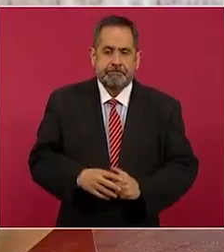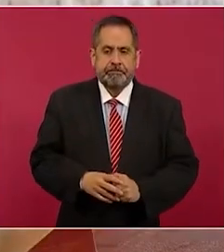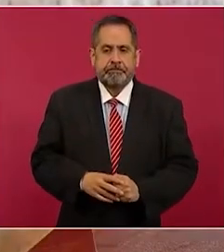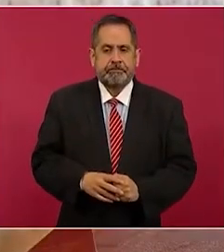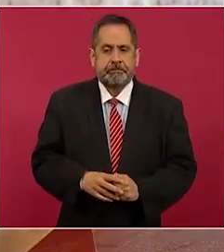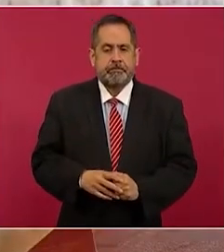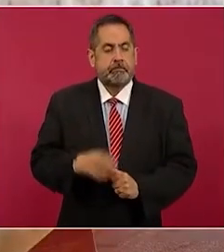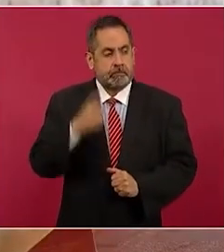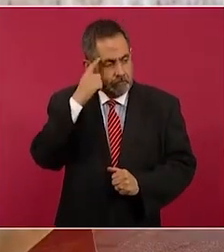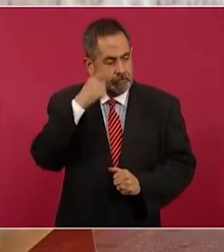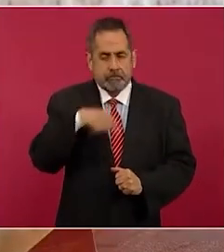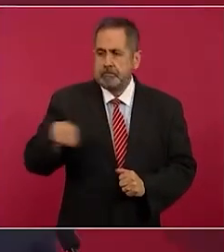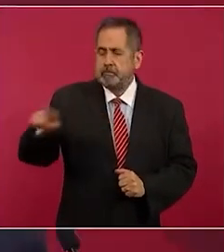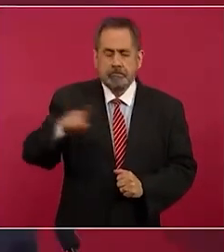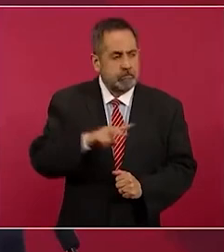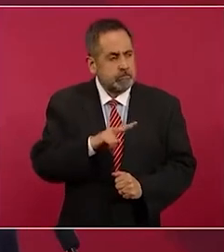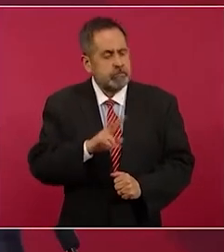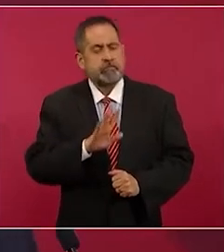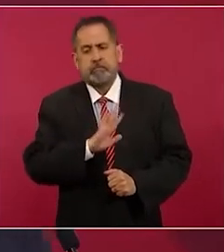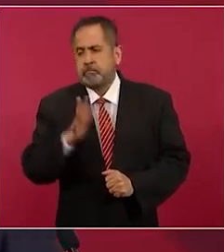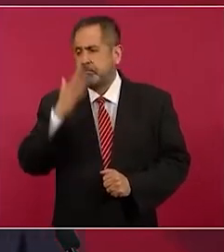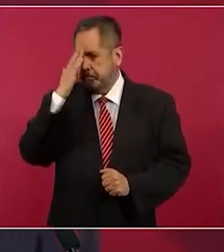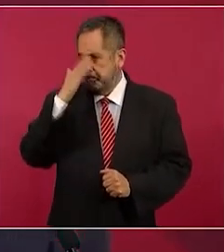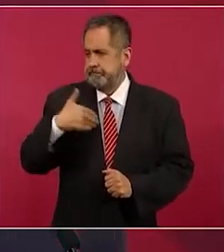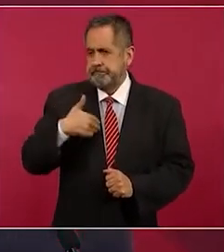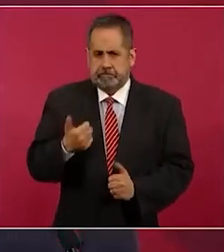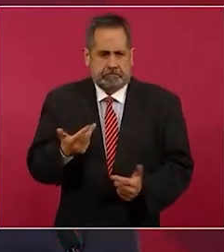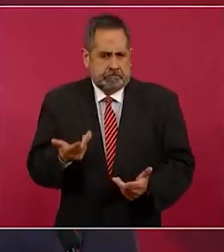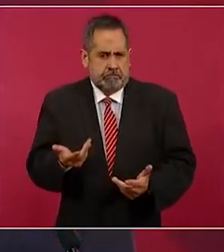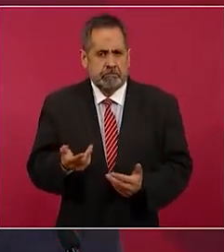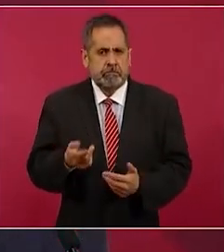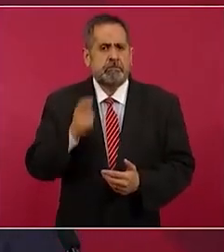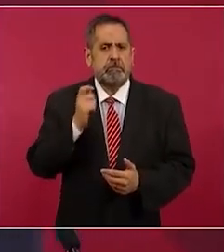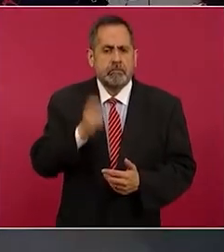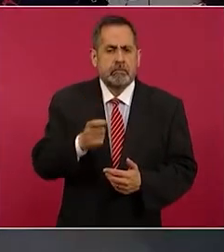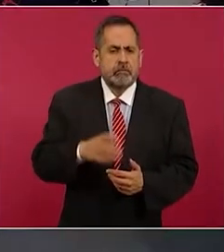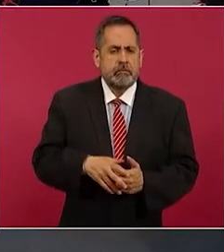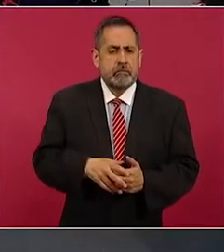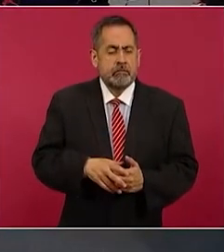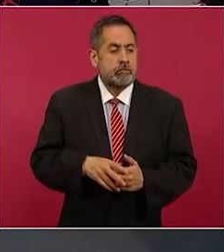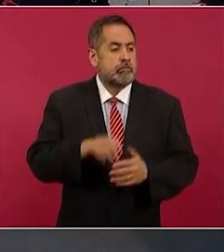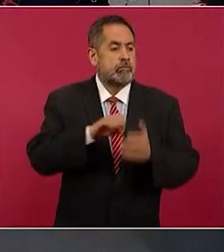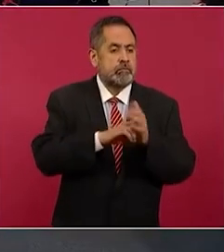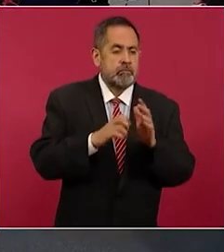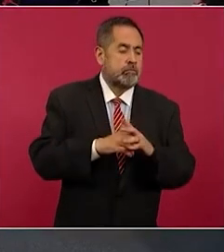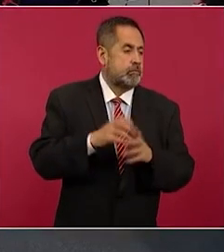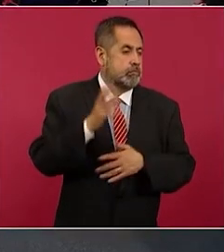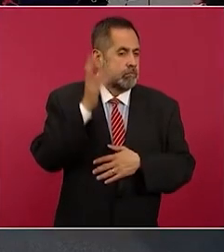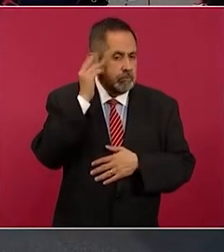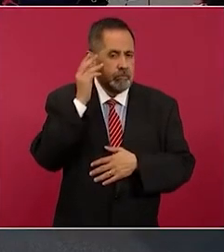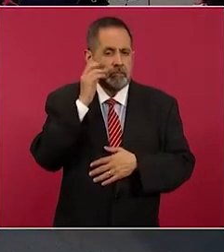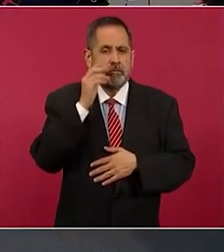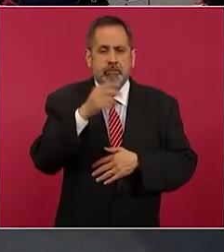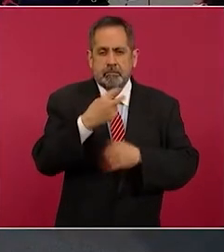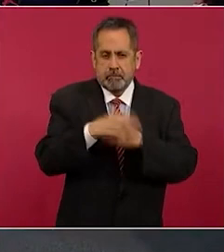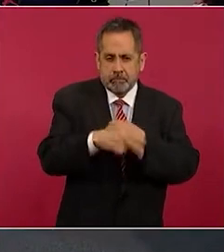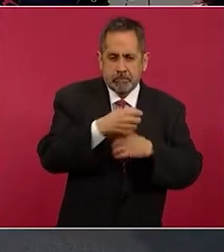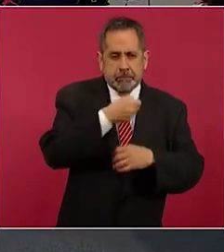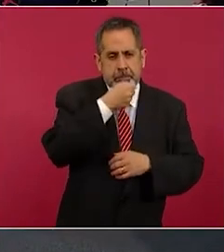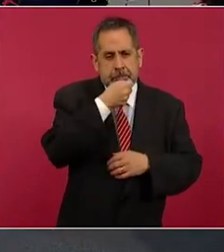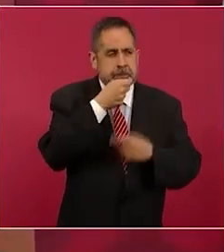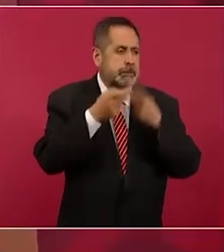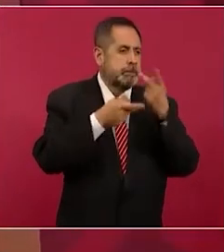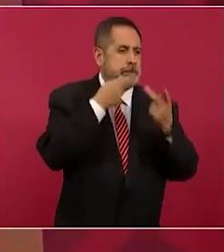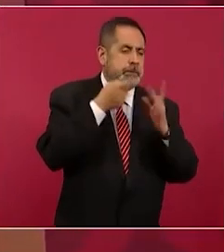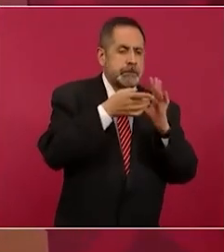para que la gente sepa que un conductor de radio de televisión un